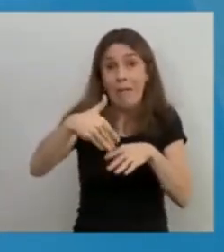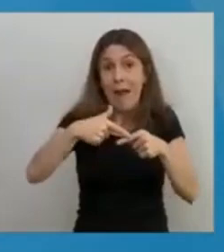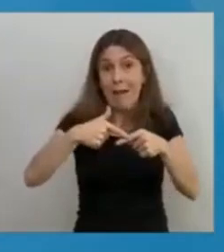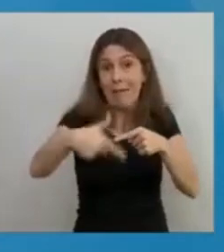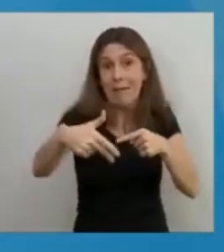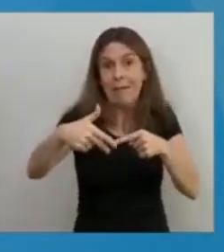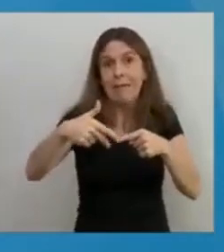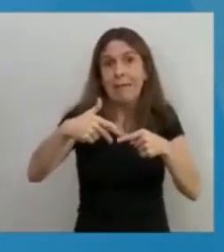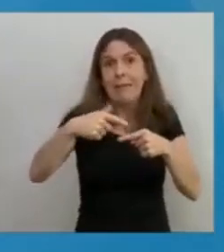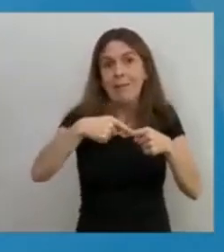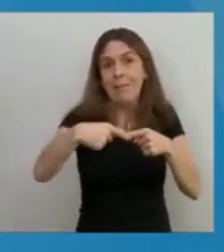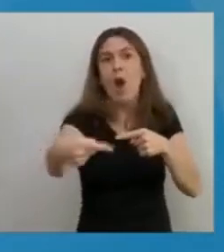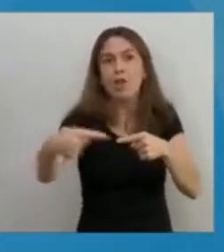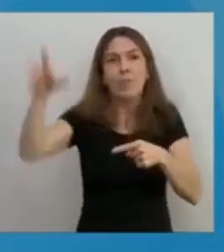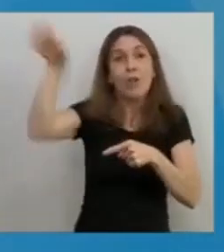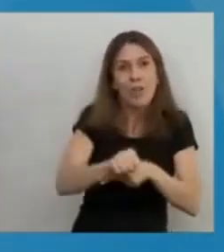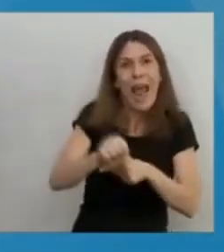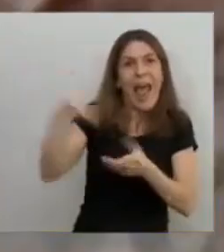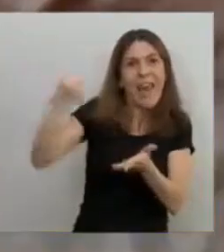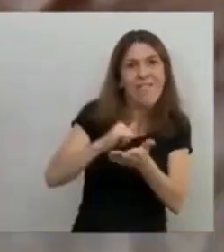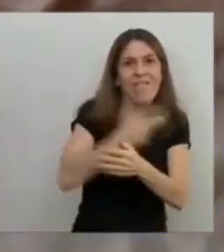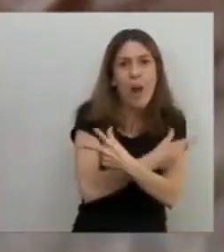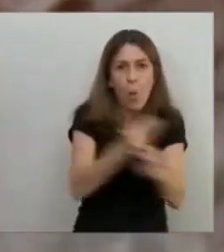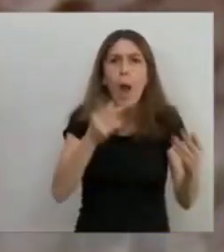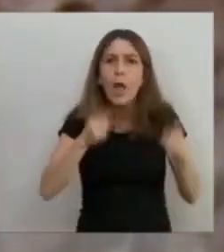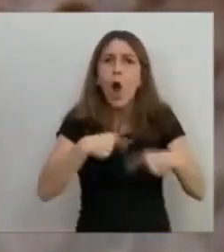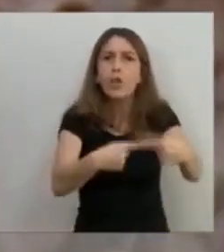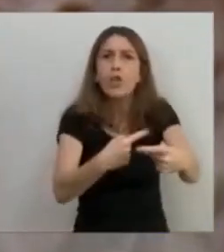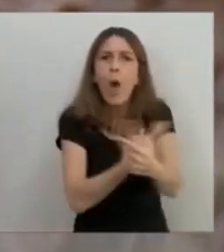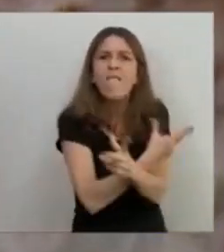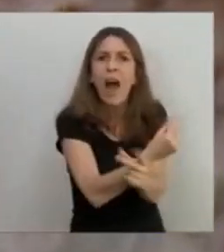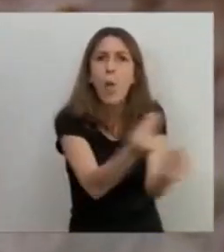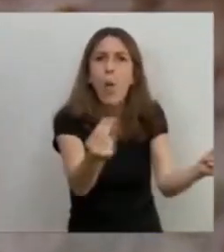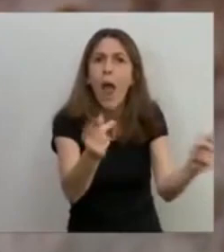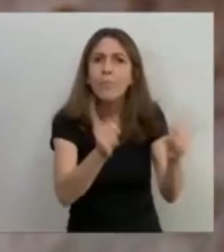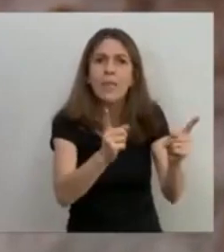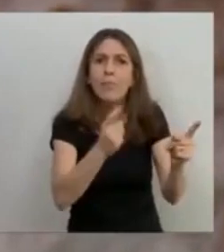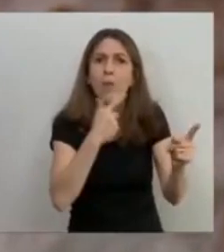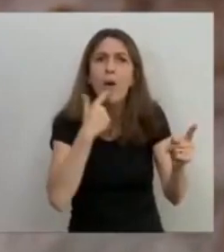mantener el ritmo de vacunación que tenemos porque esa es nuestra principal preocupación.